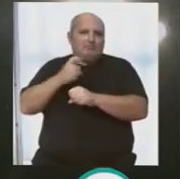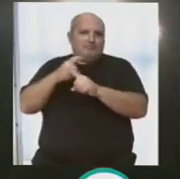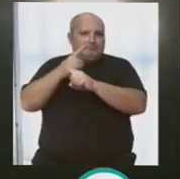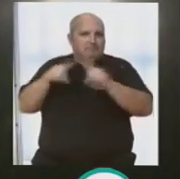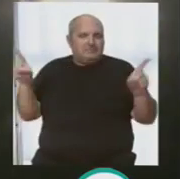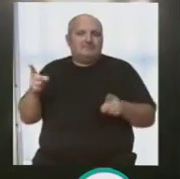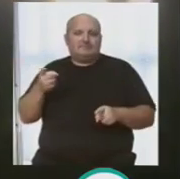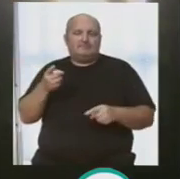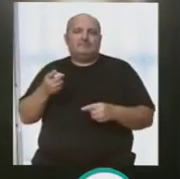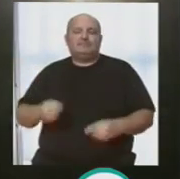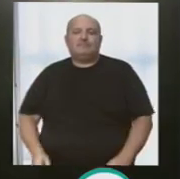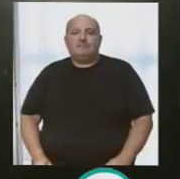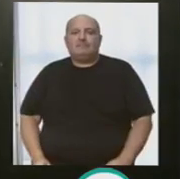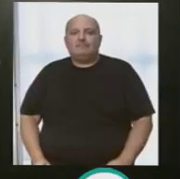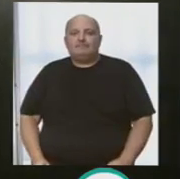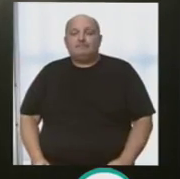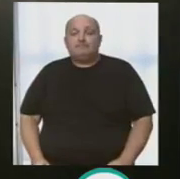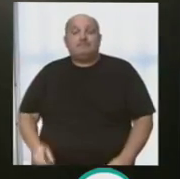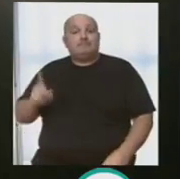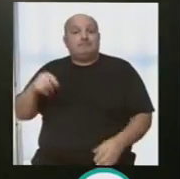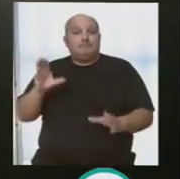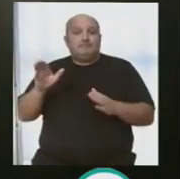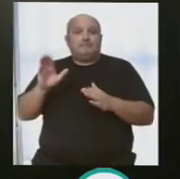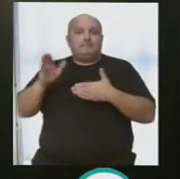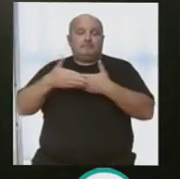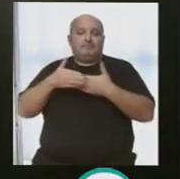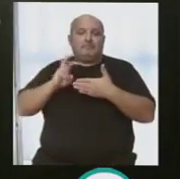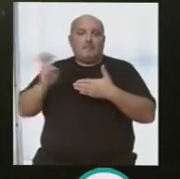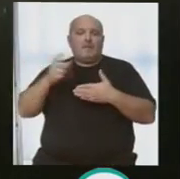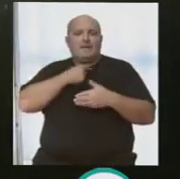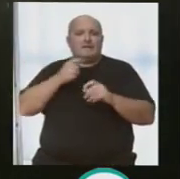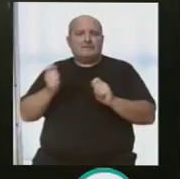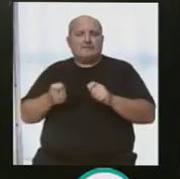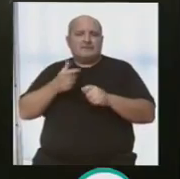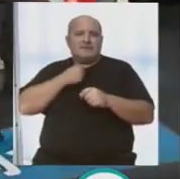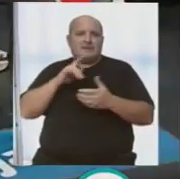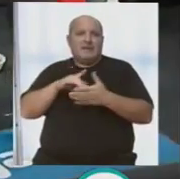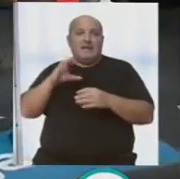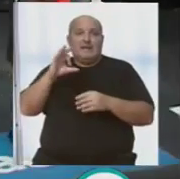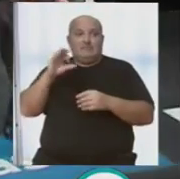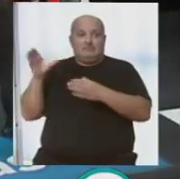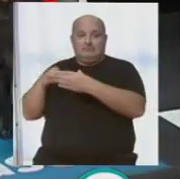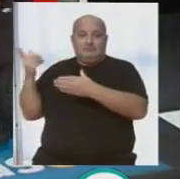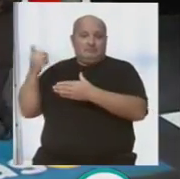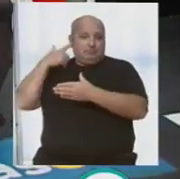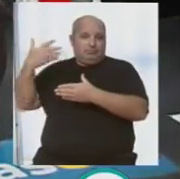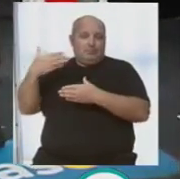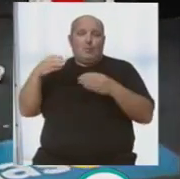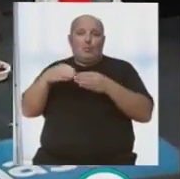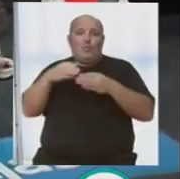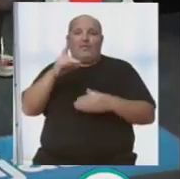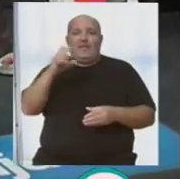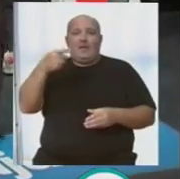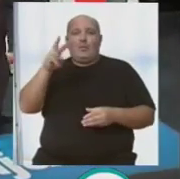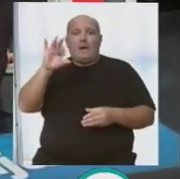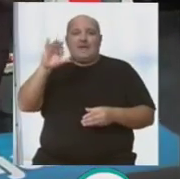y eso conviene cuidarlo. después se revemos con otra gran Chiricota, es la del celu, que siempre ha colaborado con nosotros